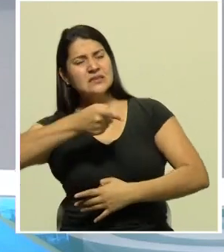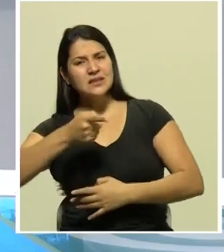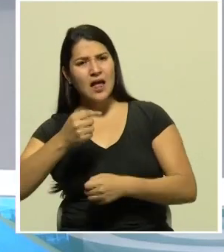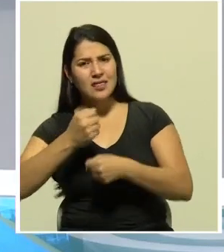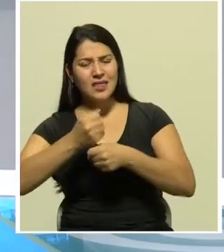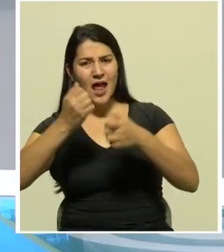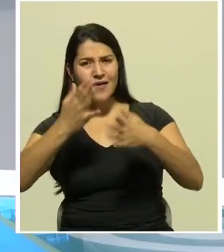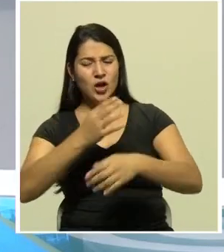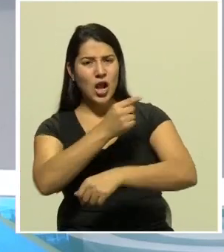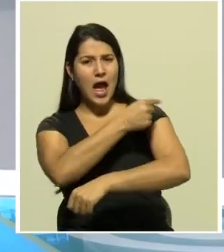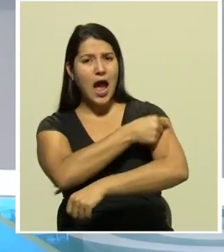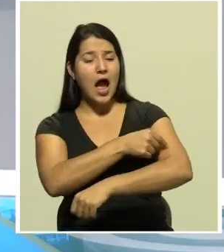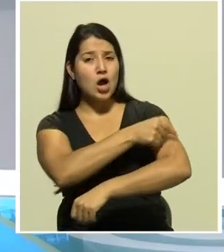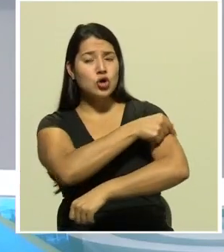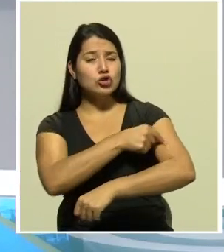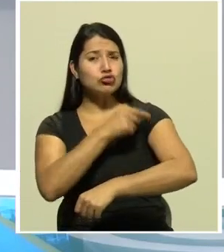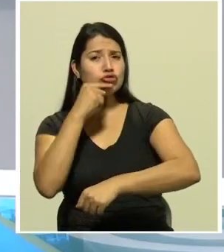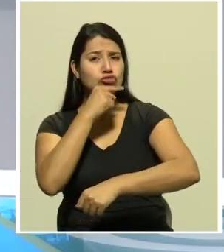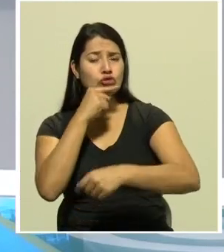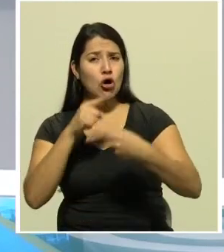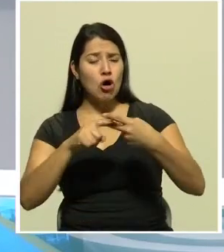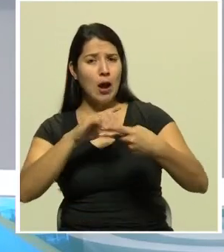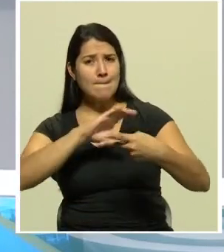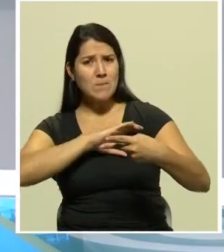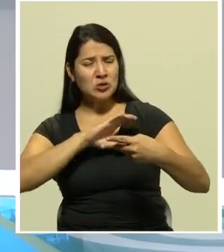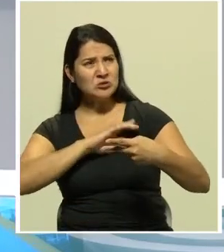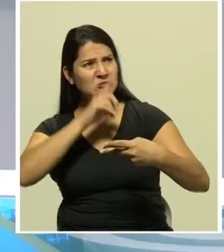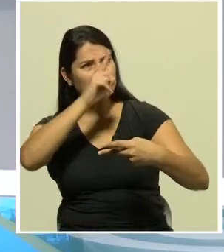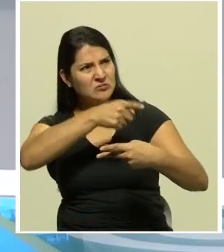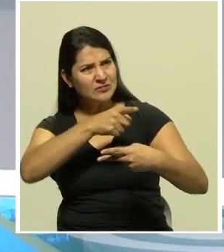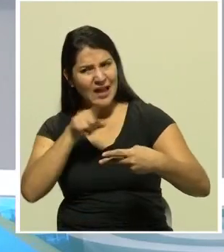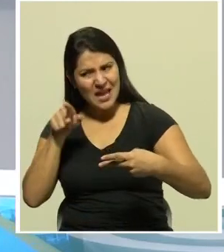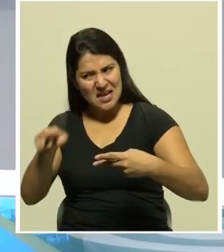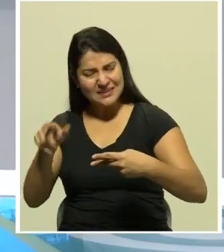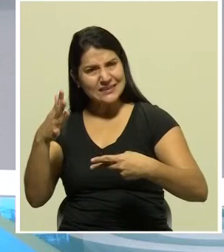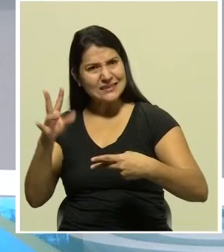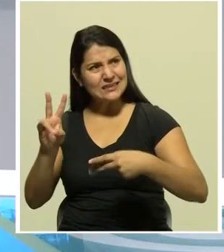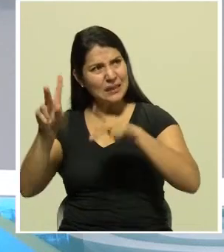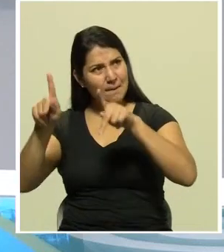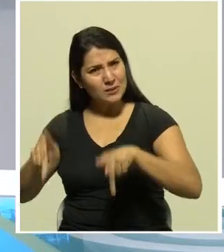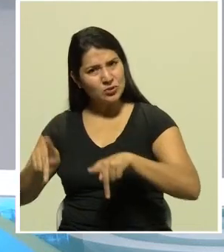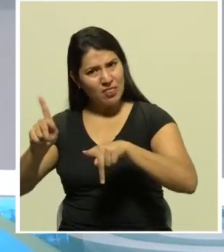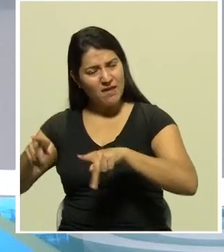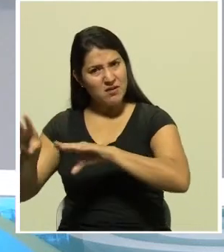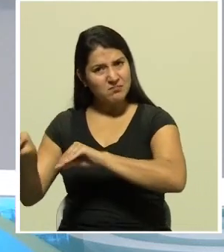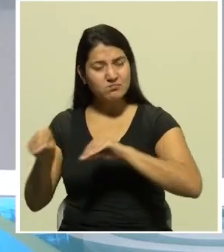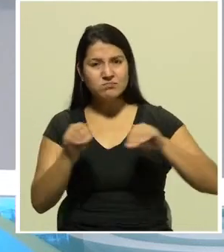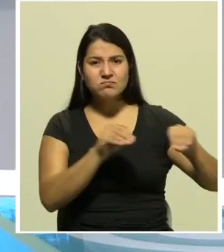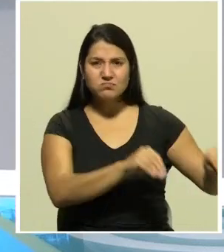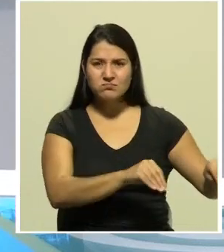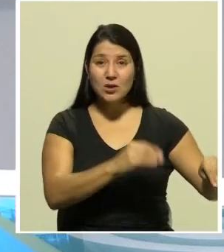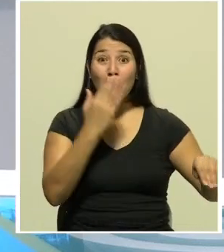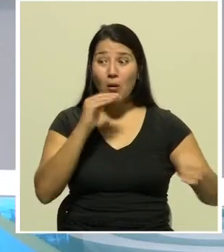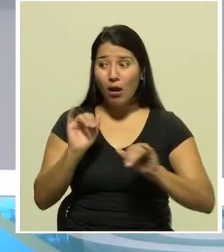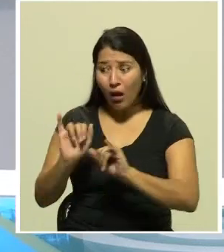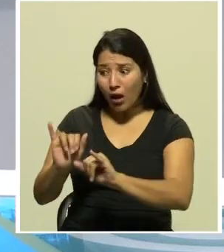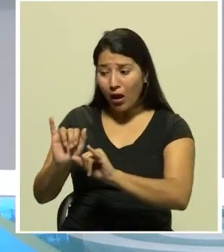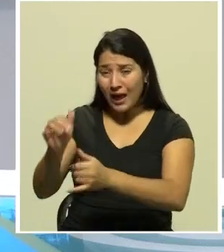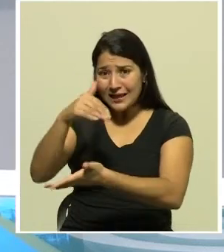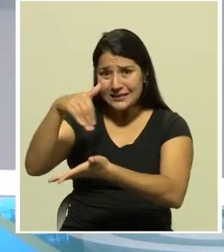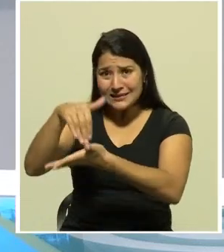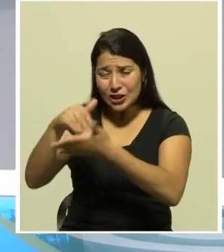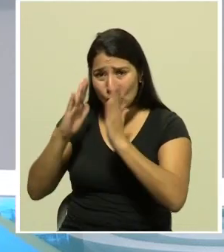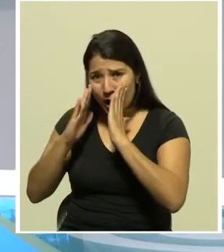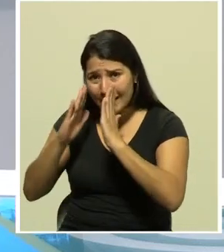Roja y a la Fuerza Pública a trasladar a 17 personas que estaban cumpliendo aislamiento sanitario